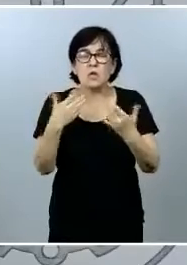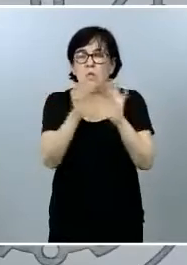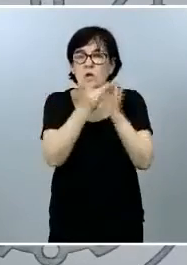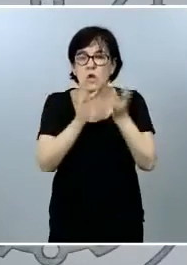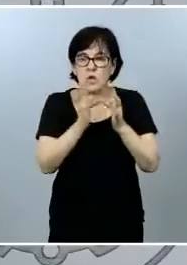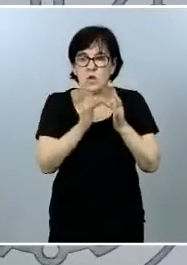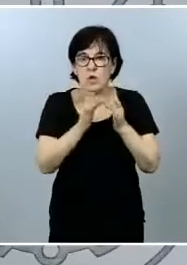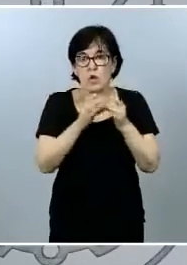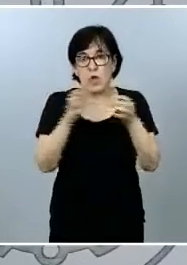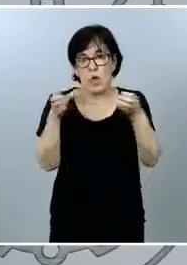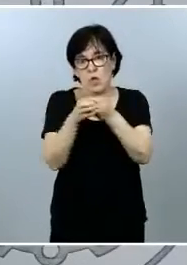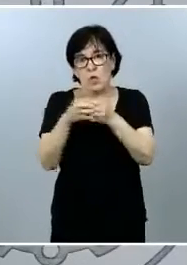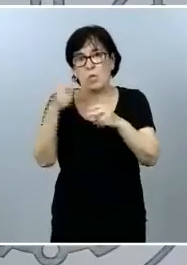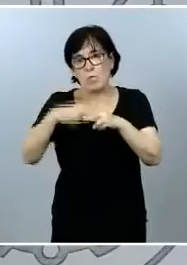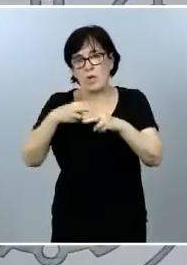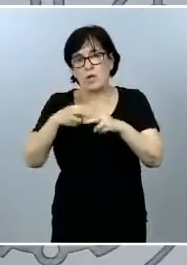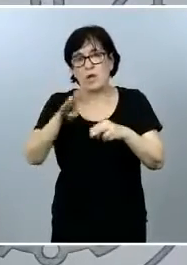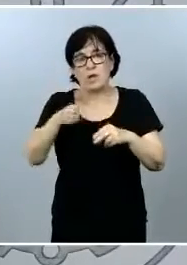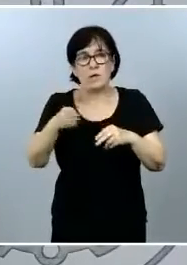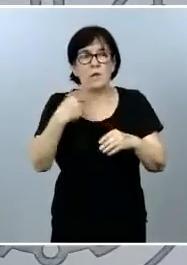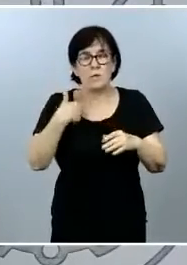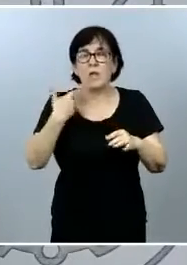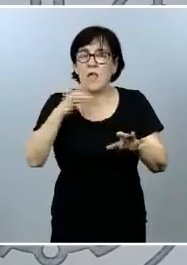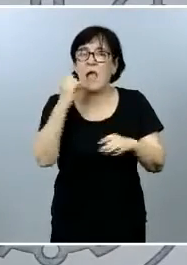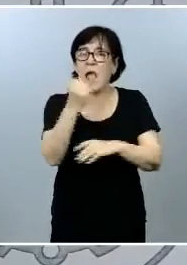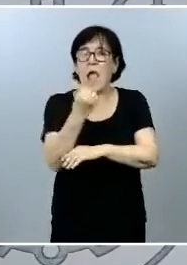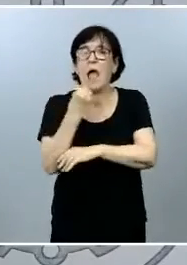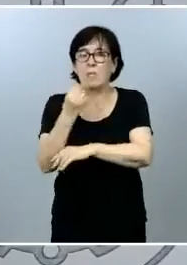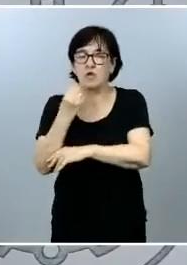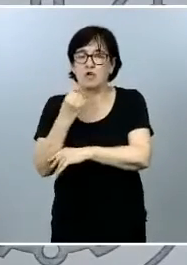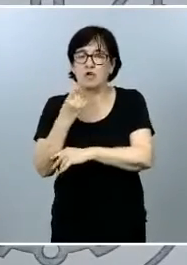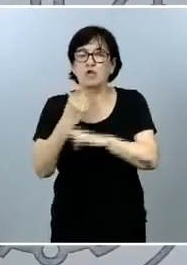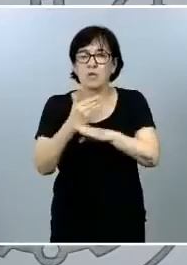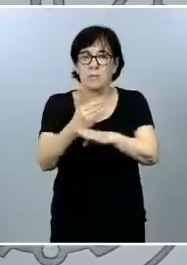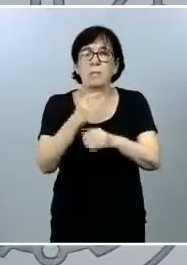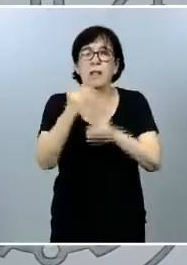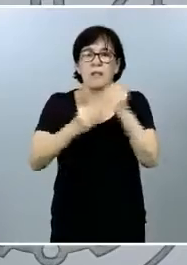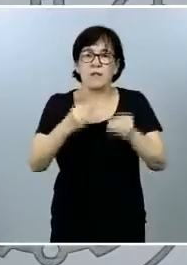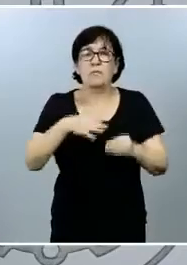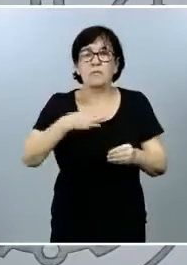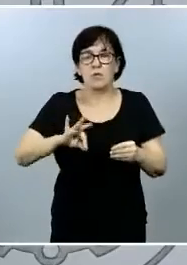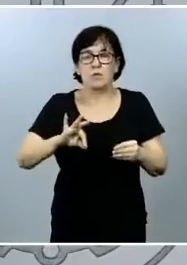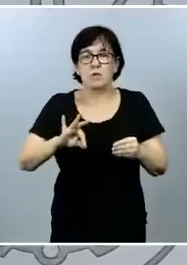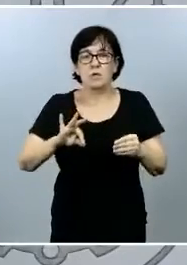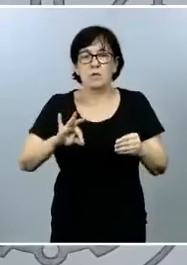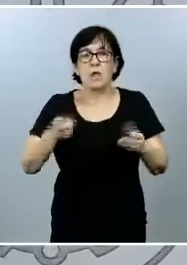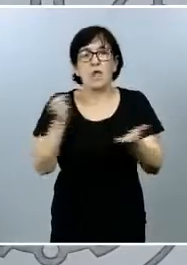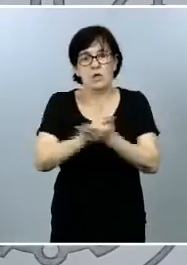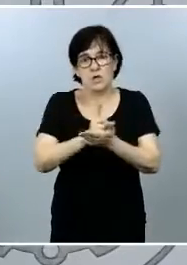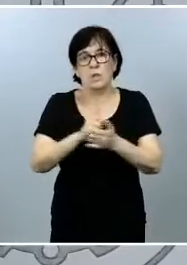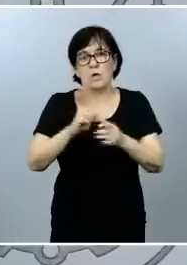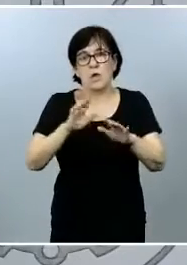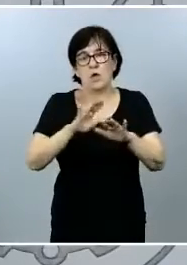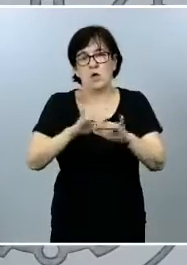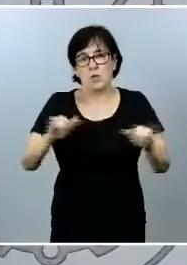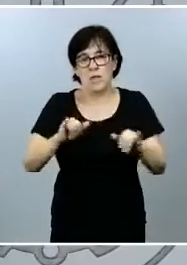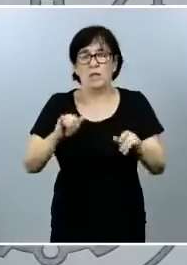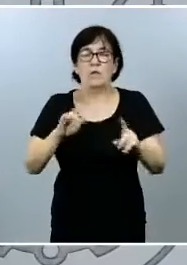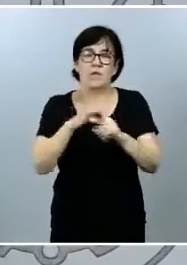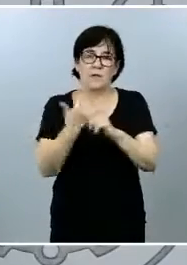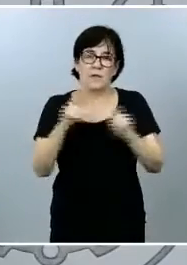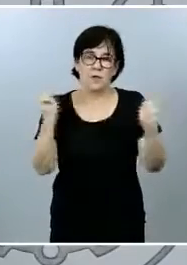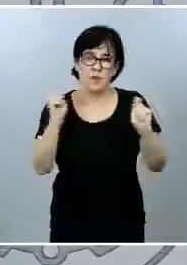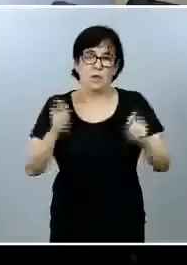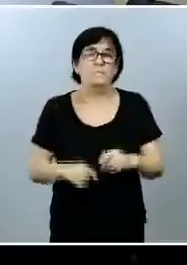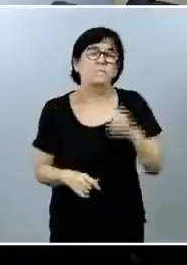formación política porque se cuentan con los apoyos necesarios para hacer posible la convalidación del decreto de alarma Muchas